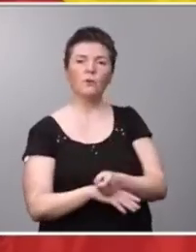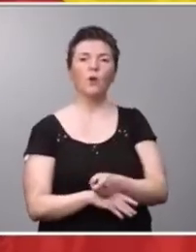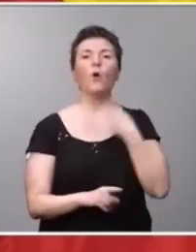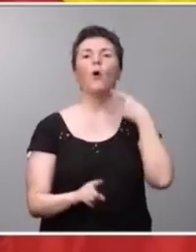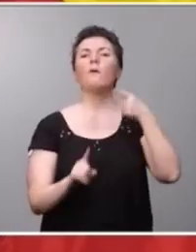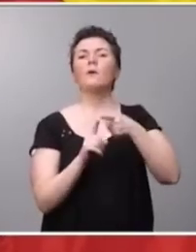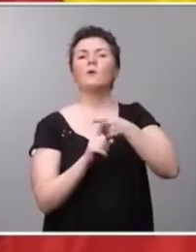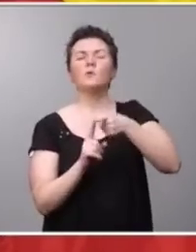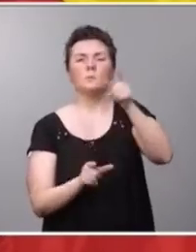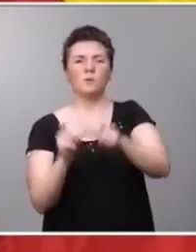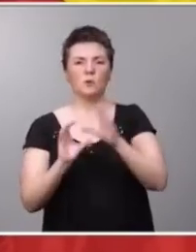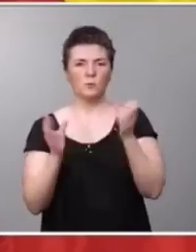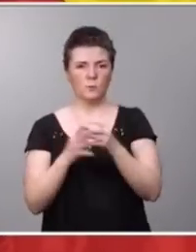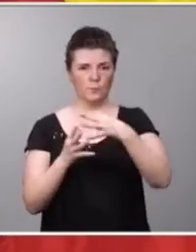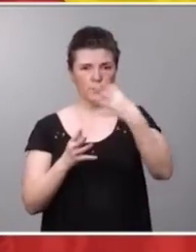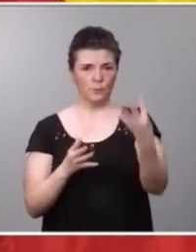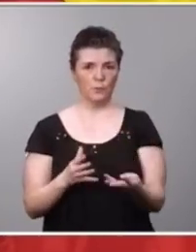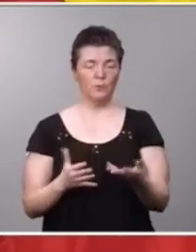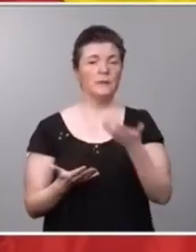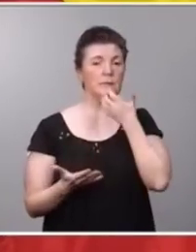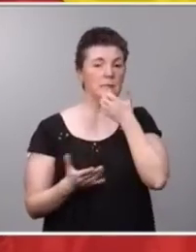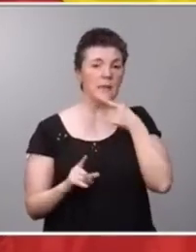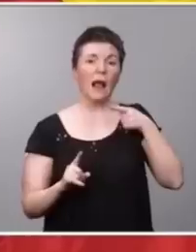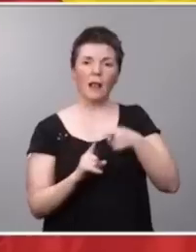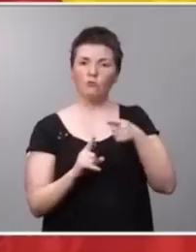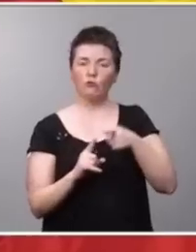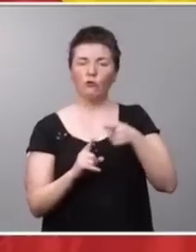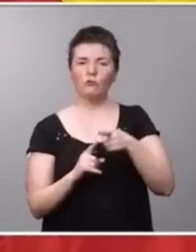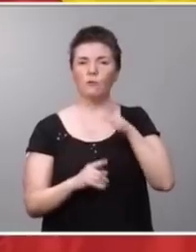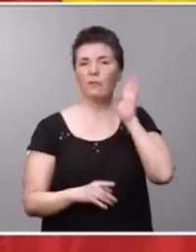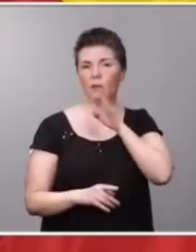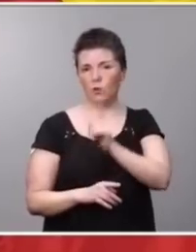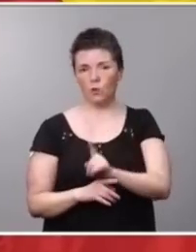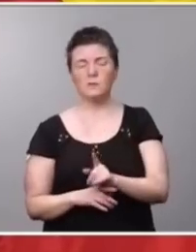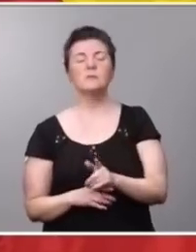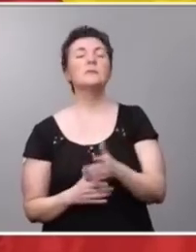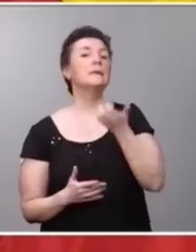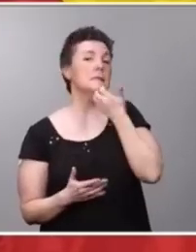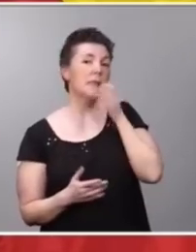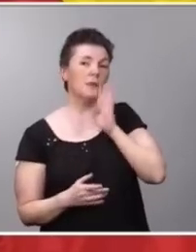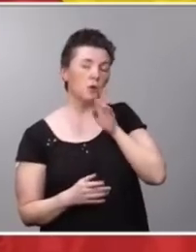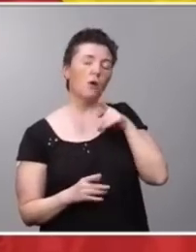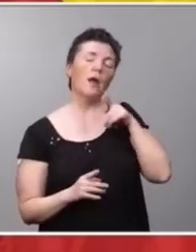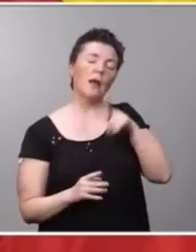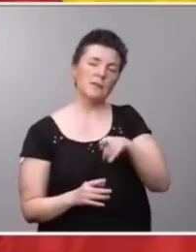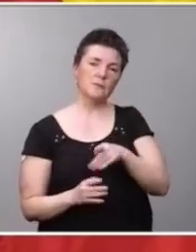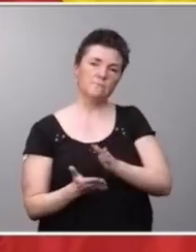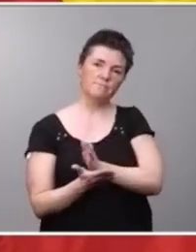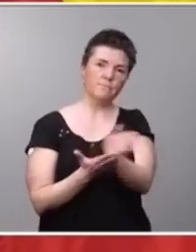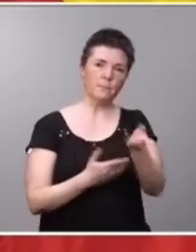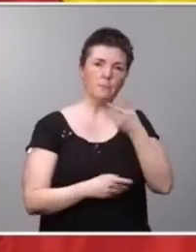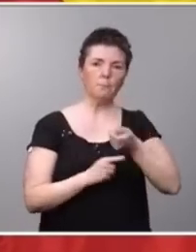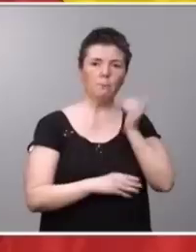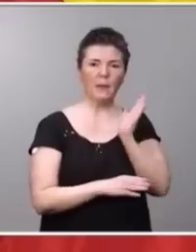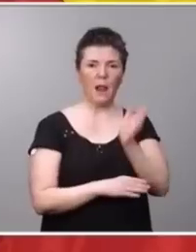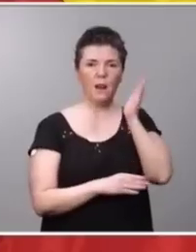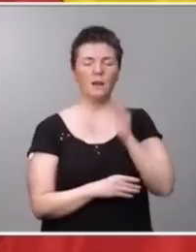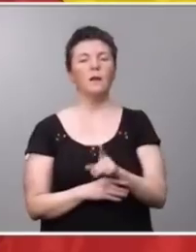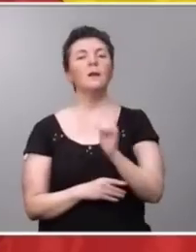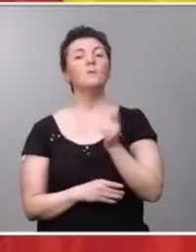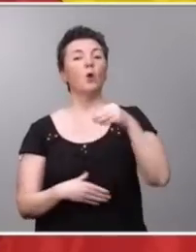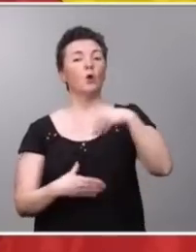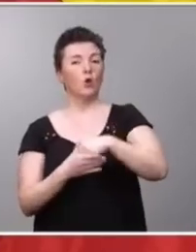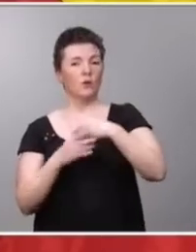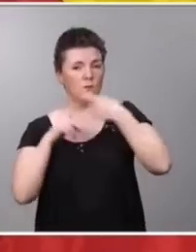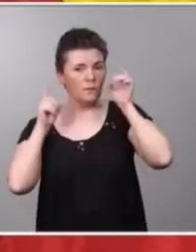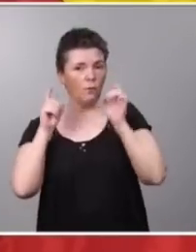LGTBI cuando ese acoso no llega a ser un delito, que entonces efectivamente iría por la vía penal. Y también los contenidos educativos